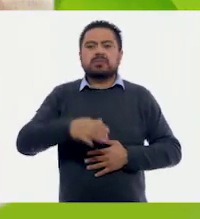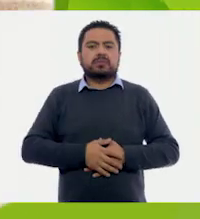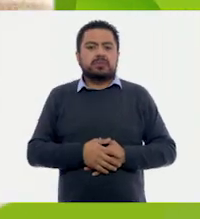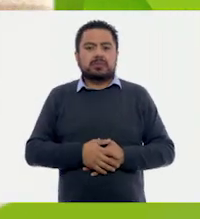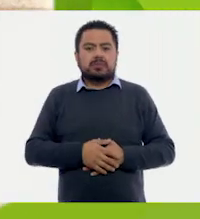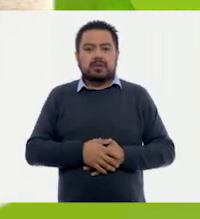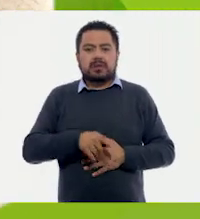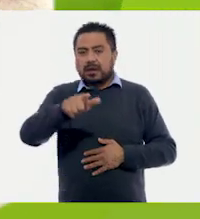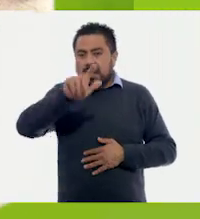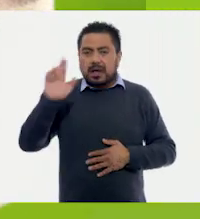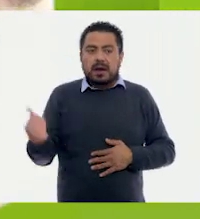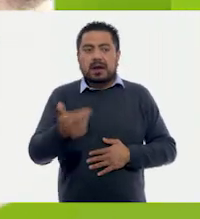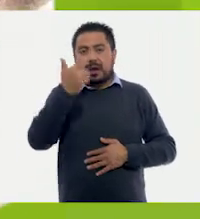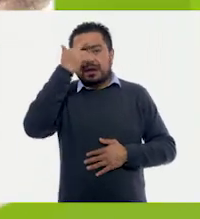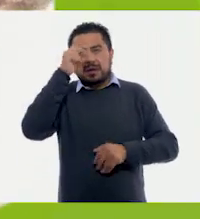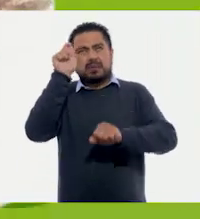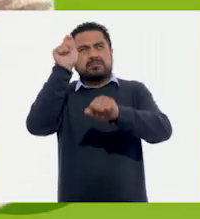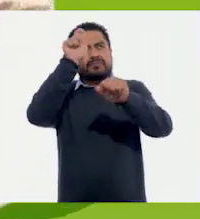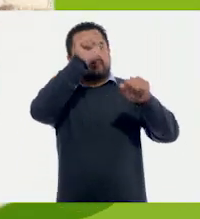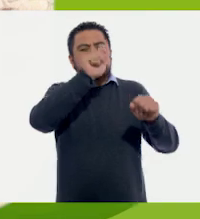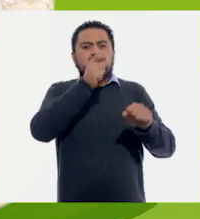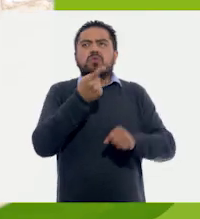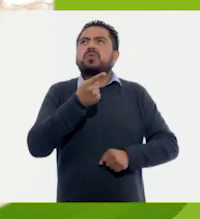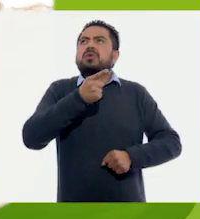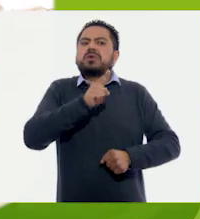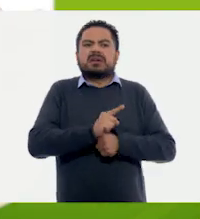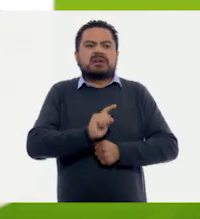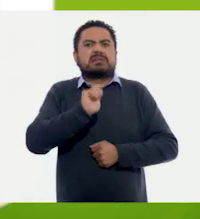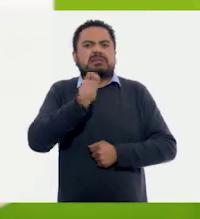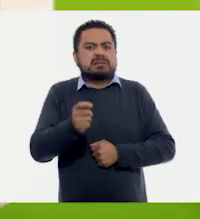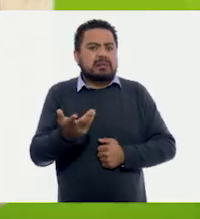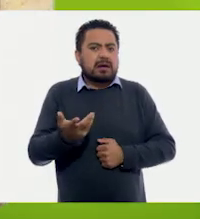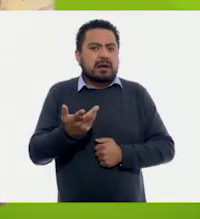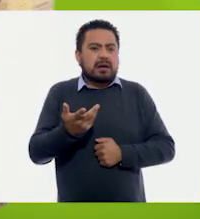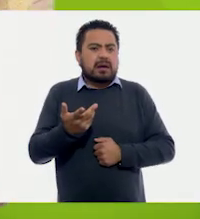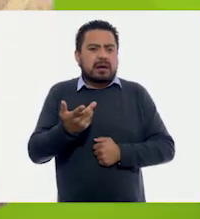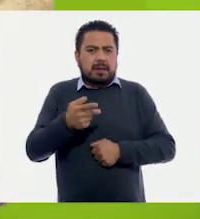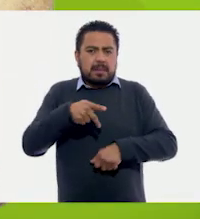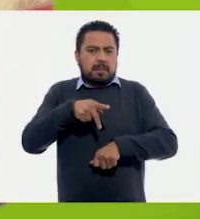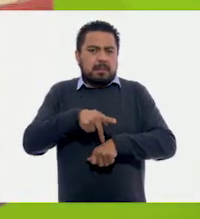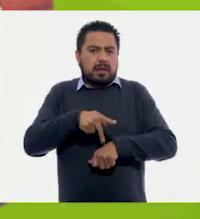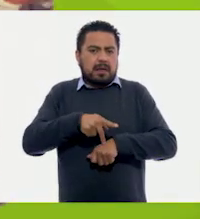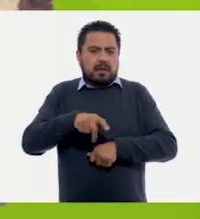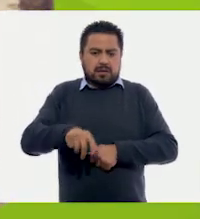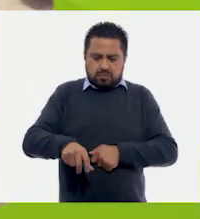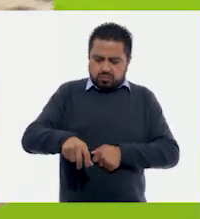¿Recuerda la estatua que una vez fue una roca?